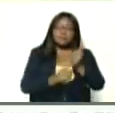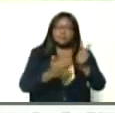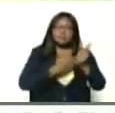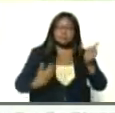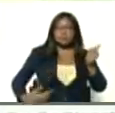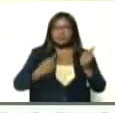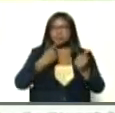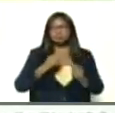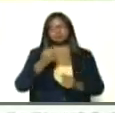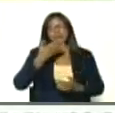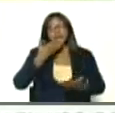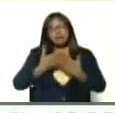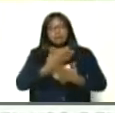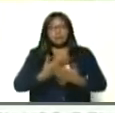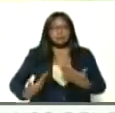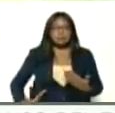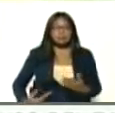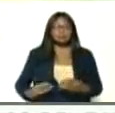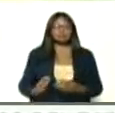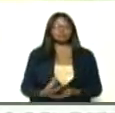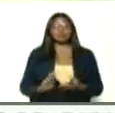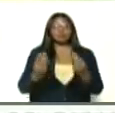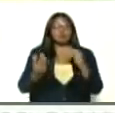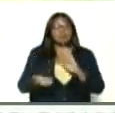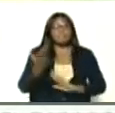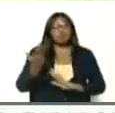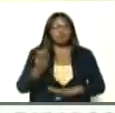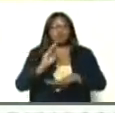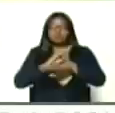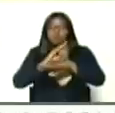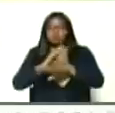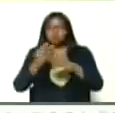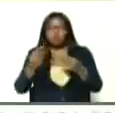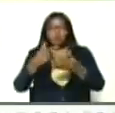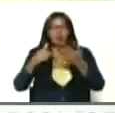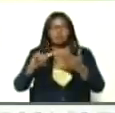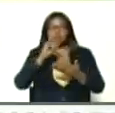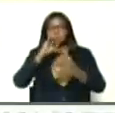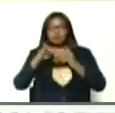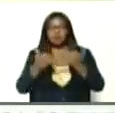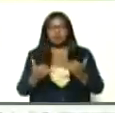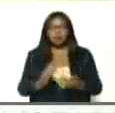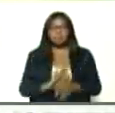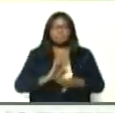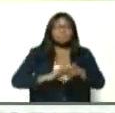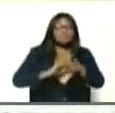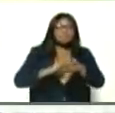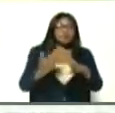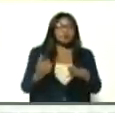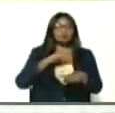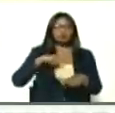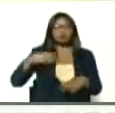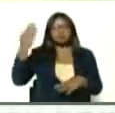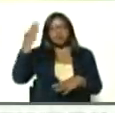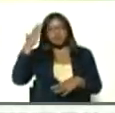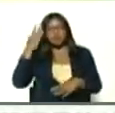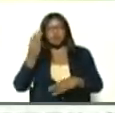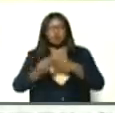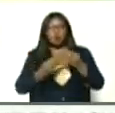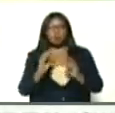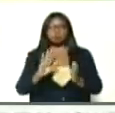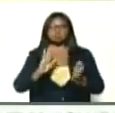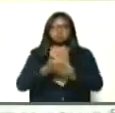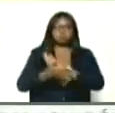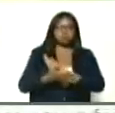gracias presidente, bueno, muy pertinente, los anuncios, que usted acaba de hacer, porque, ya sabemos, cómo cortar, las